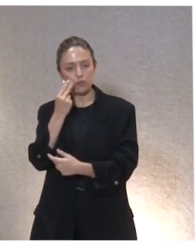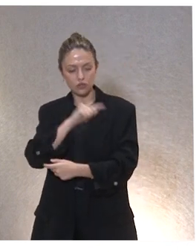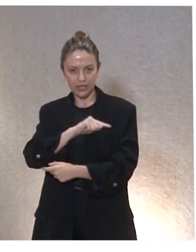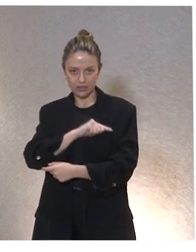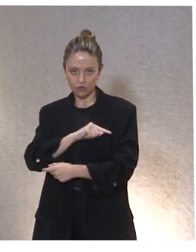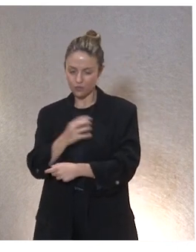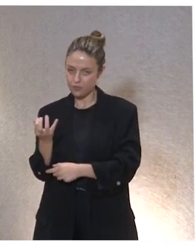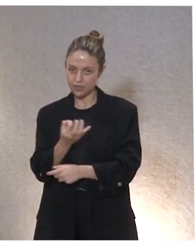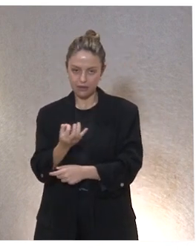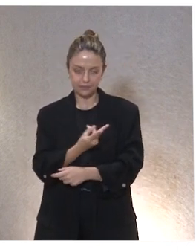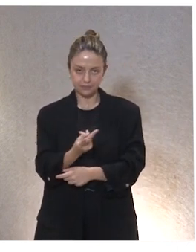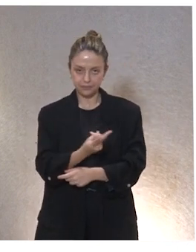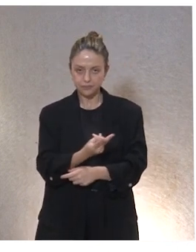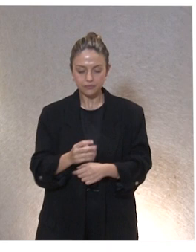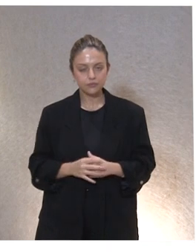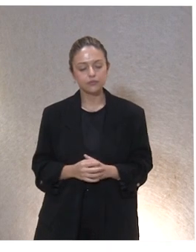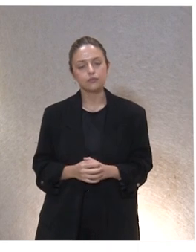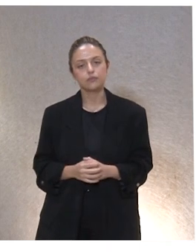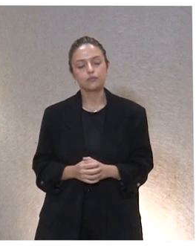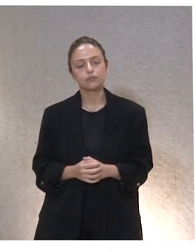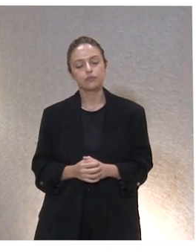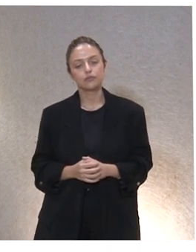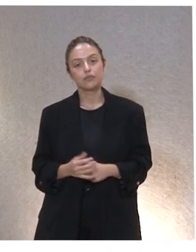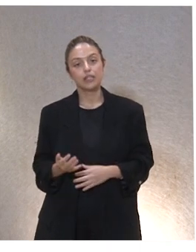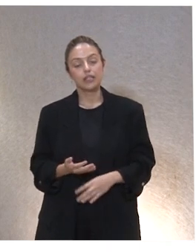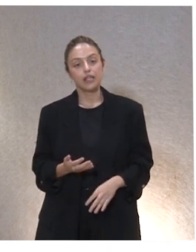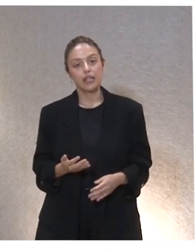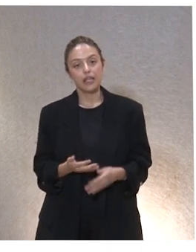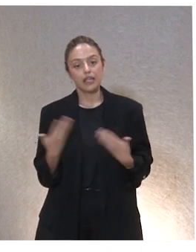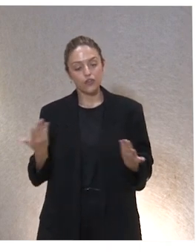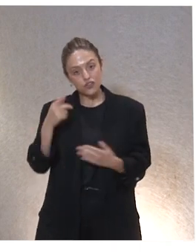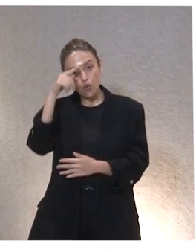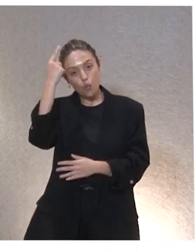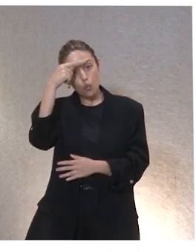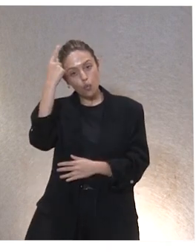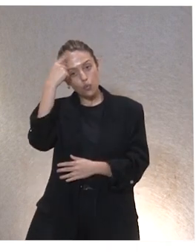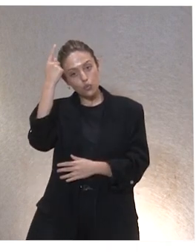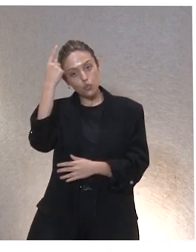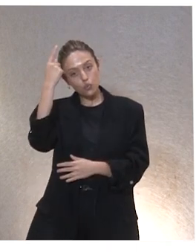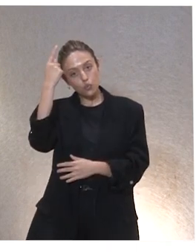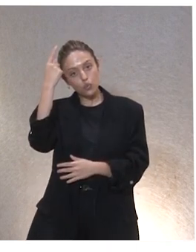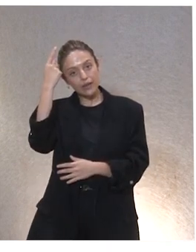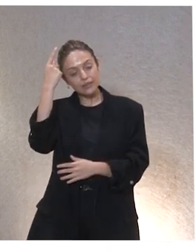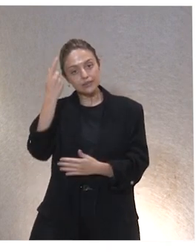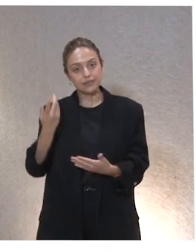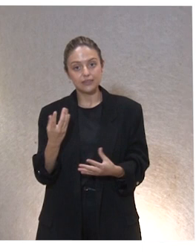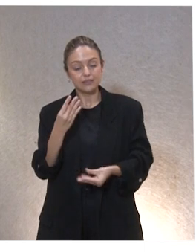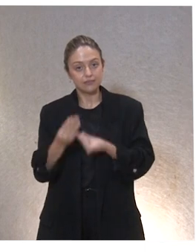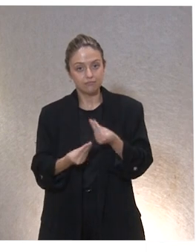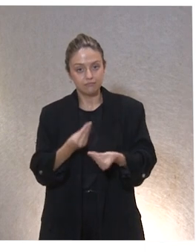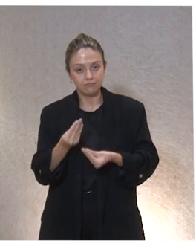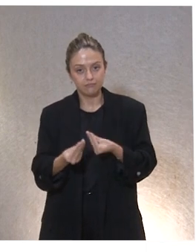Con lo cual, pues teníamos esta cultura de hacer las cosas y